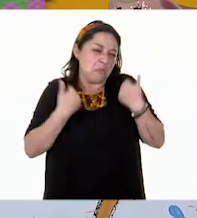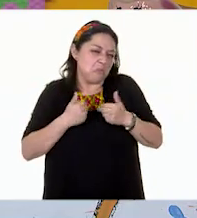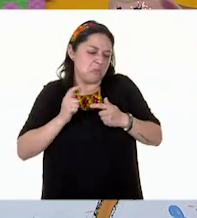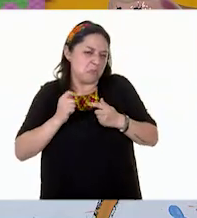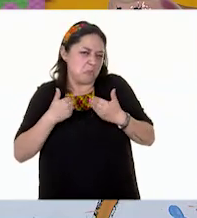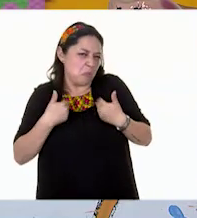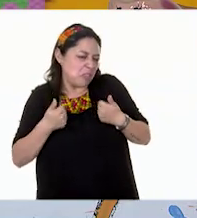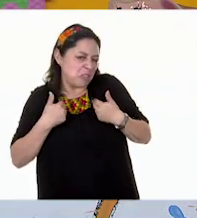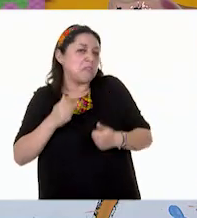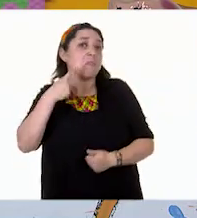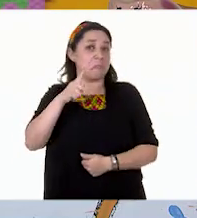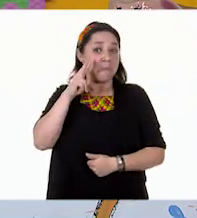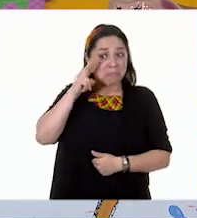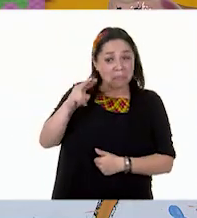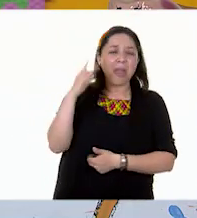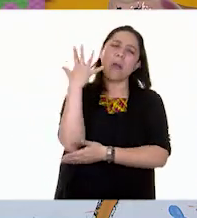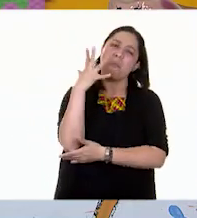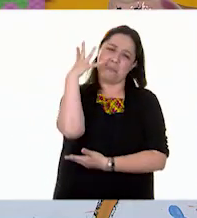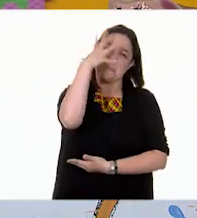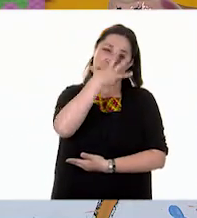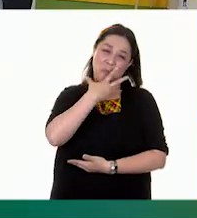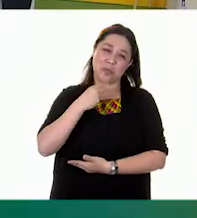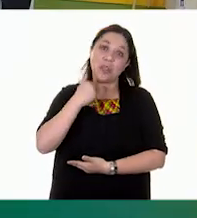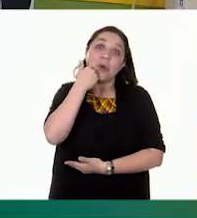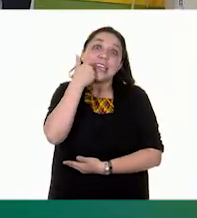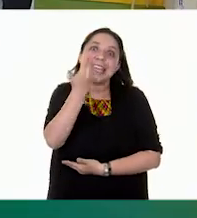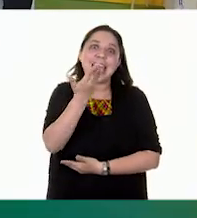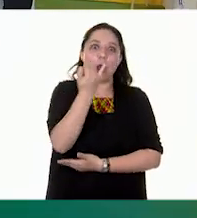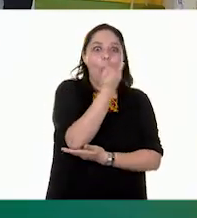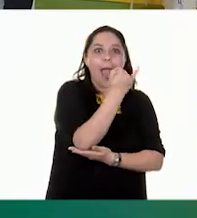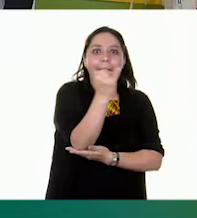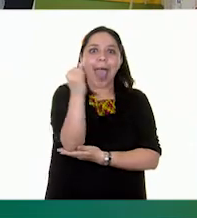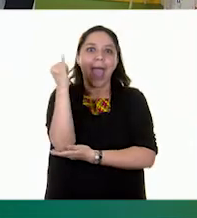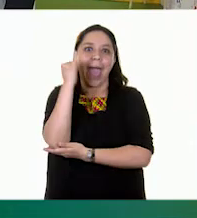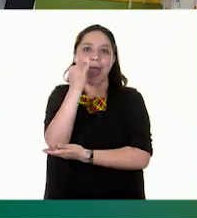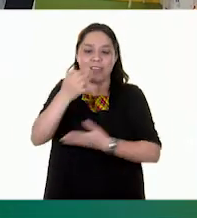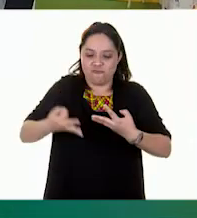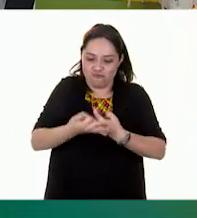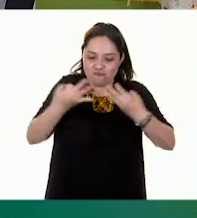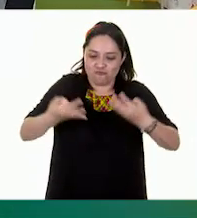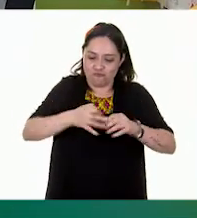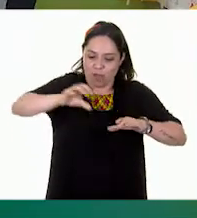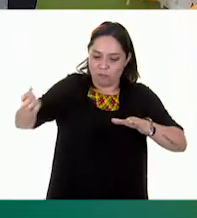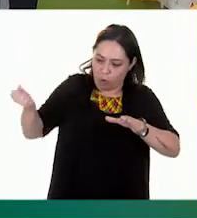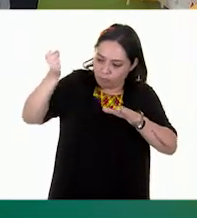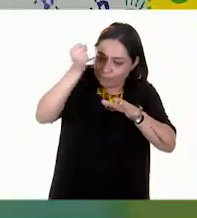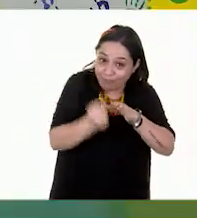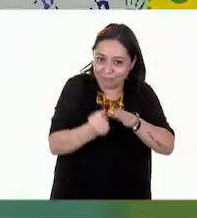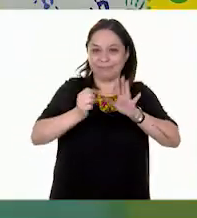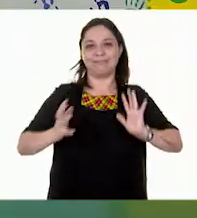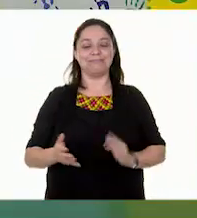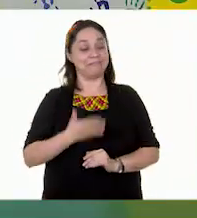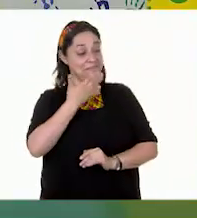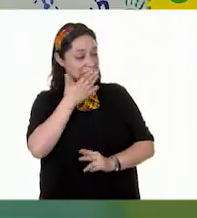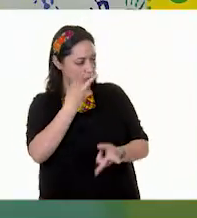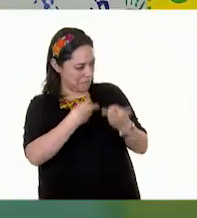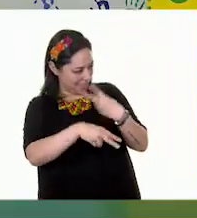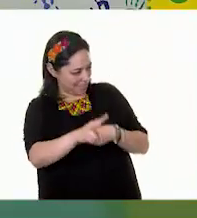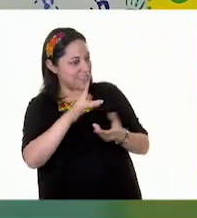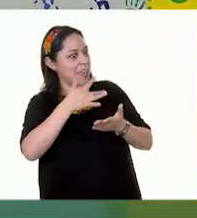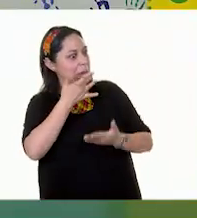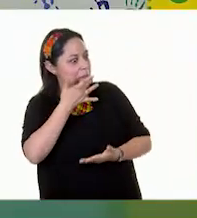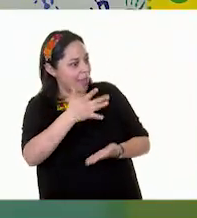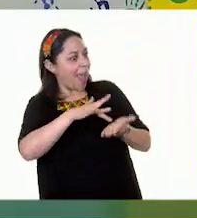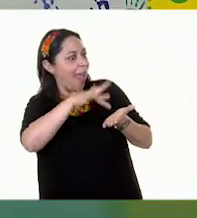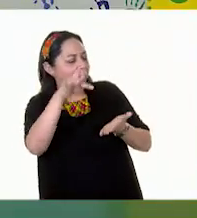arbolito. Mire, ya quiero, quiero sembrarlo en mi jardín. Excelente, Gloria. Bienvenida. Gracias. Sí, es hermoso. Mira